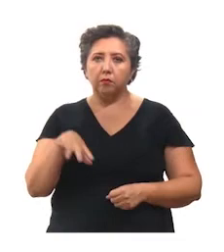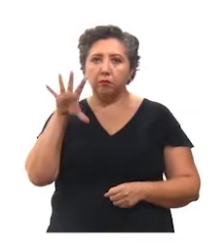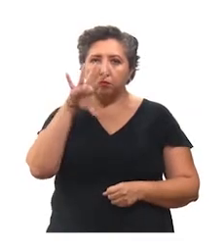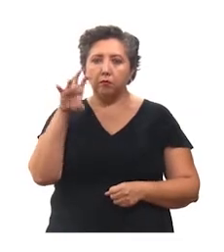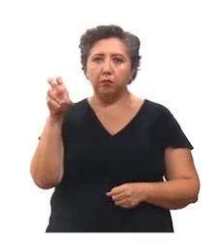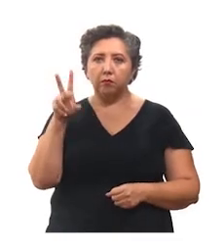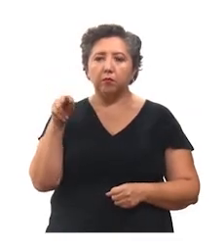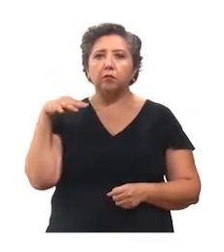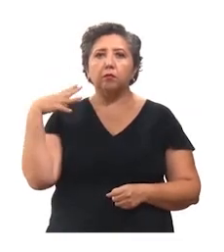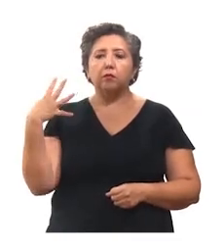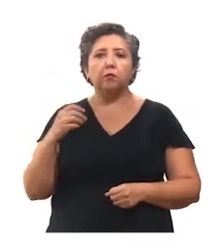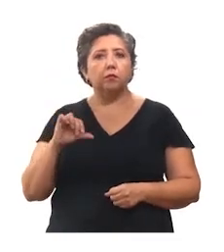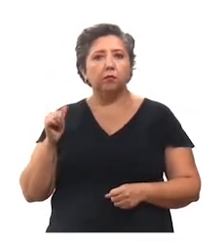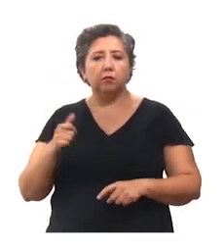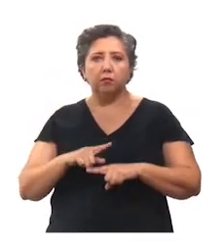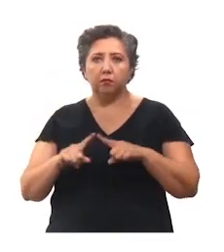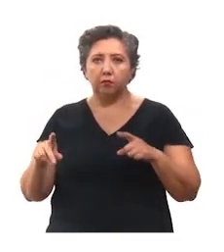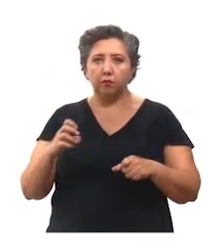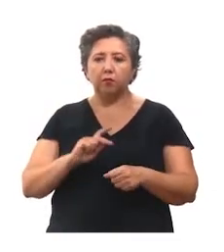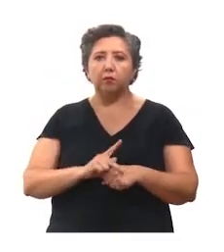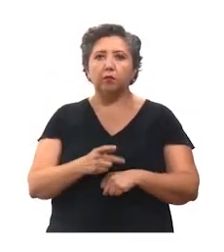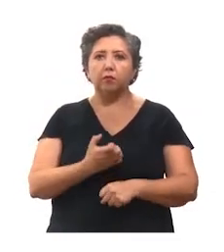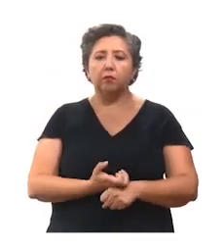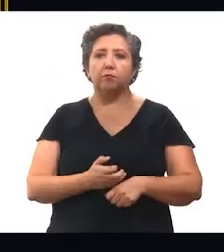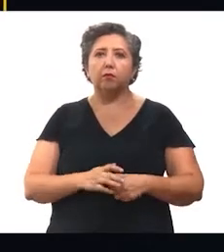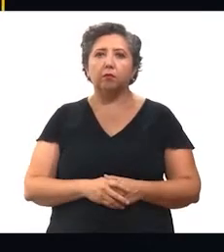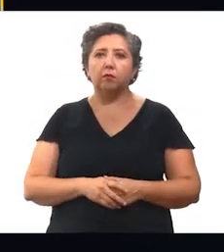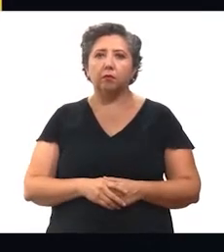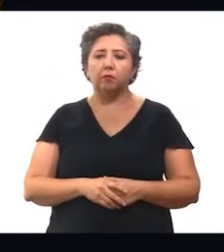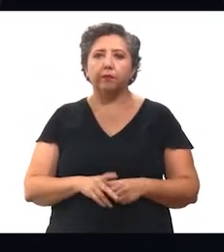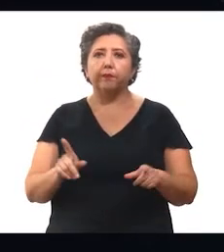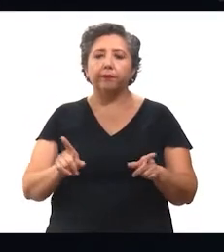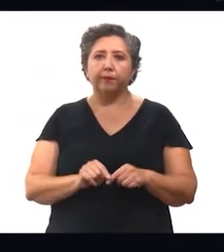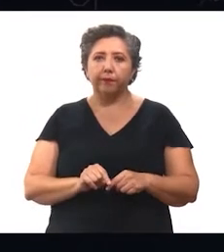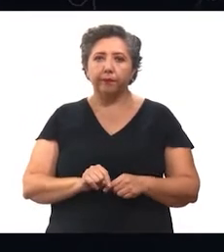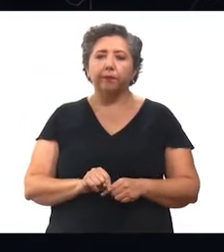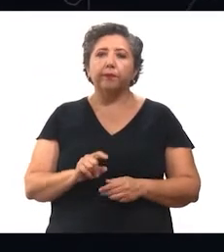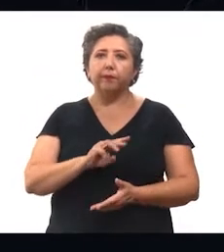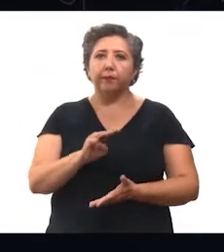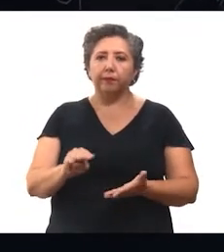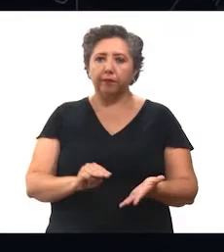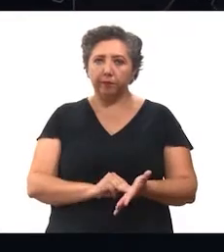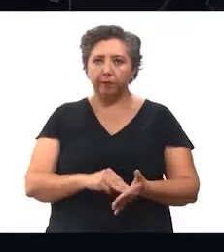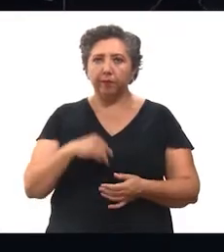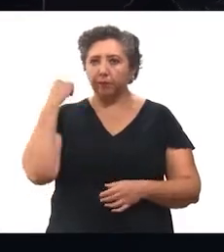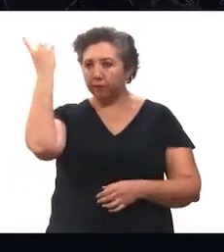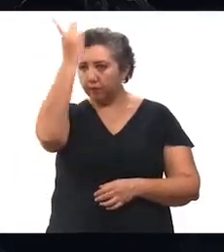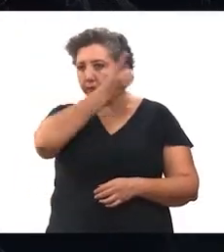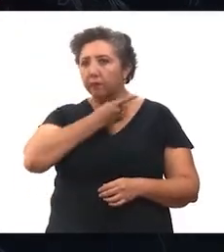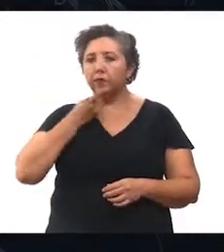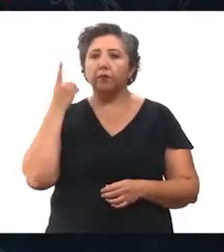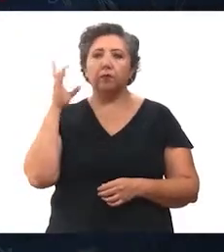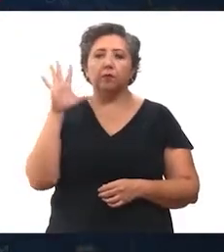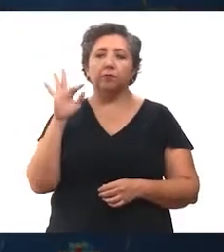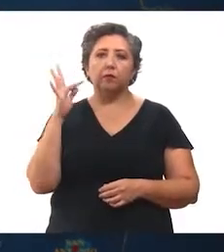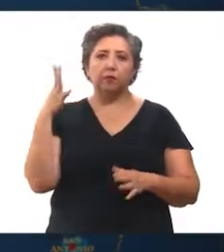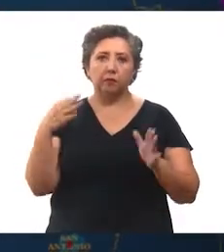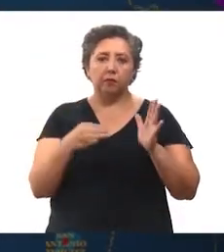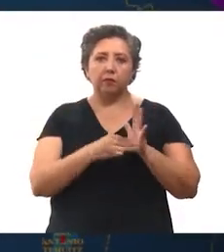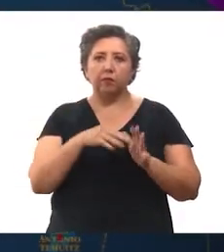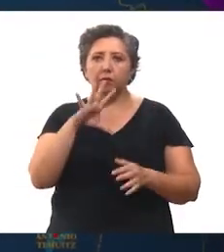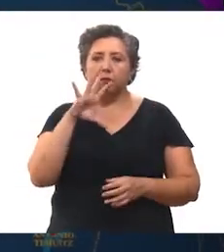584 son de otro país u otro estado. Específicamente en Mérida, se han diagnosticado 44